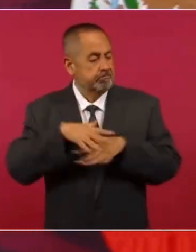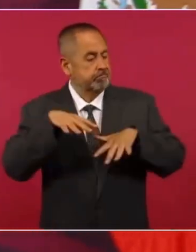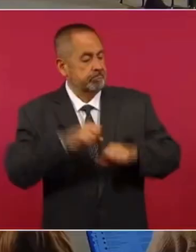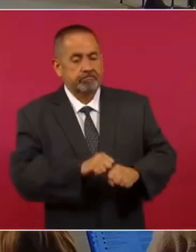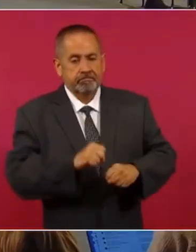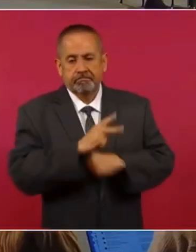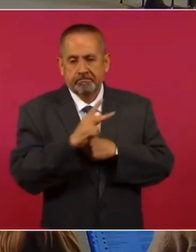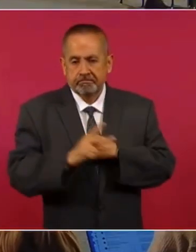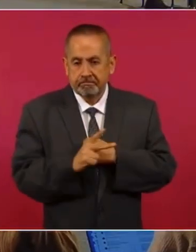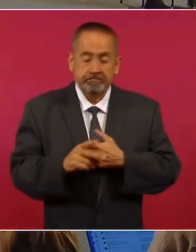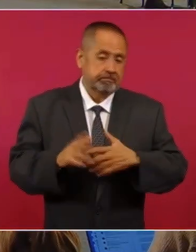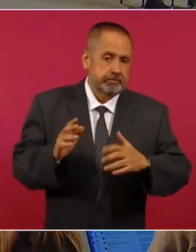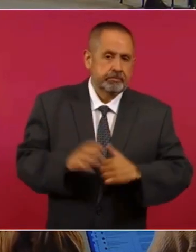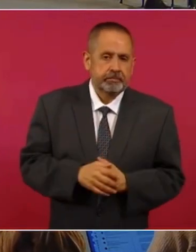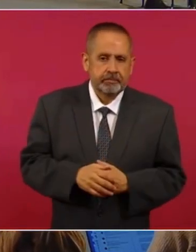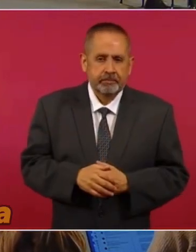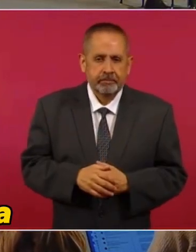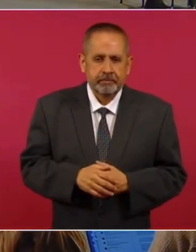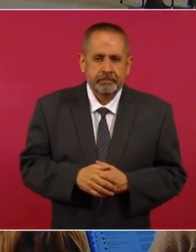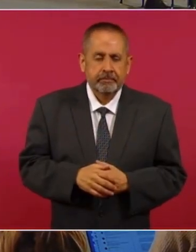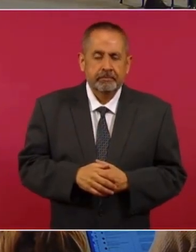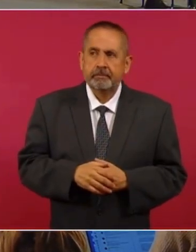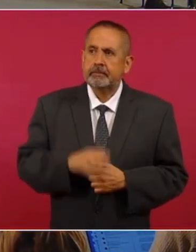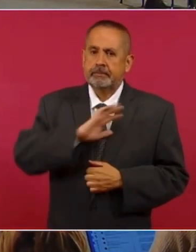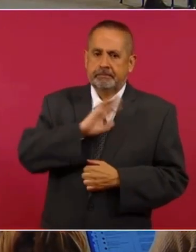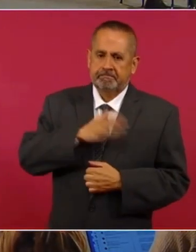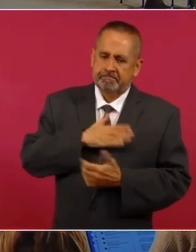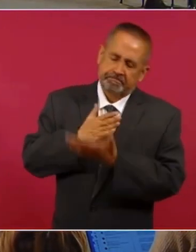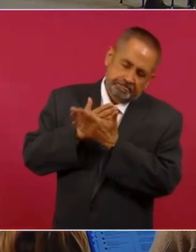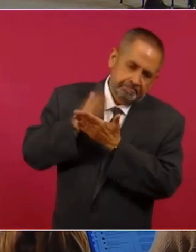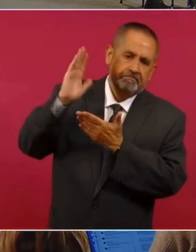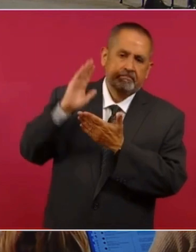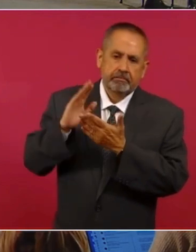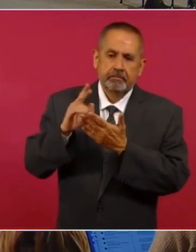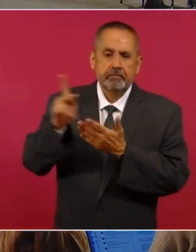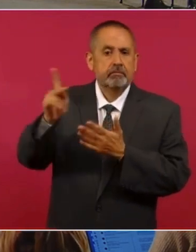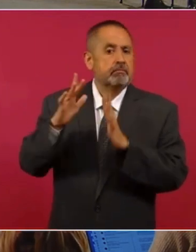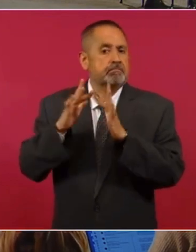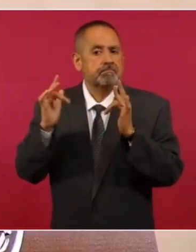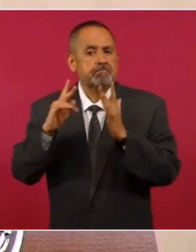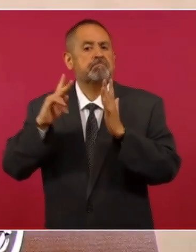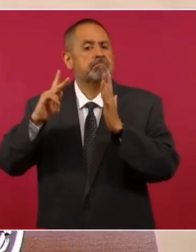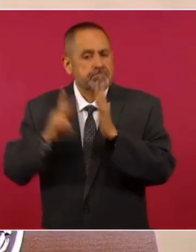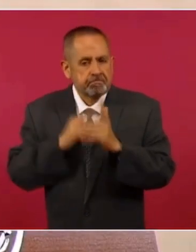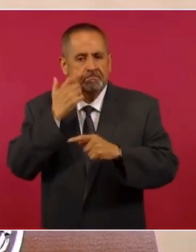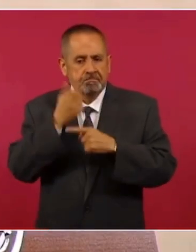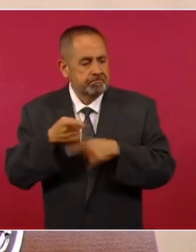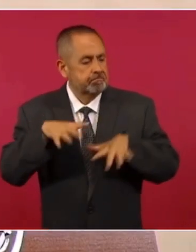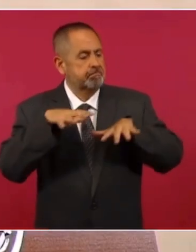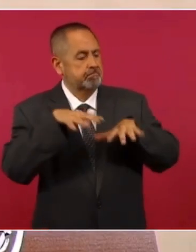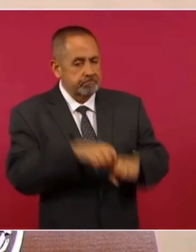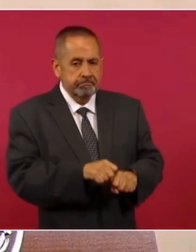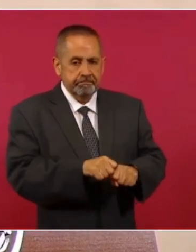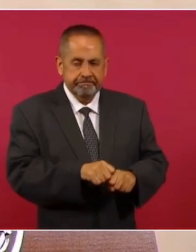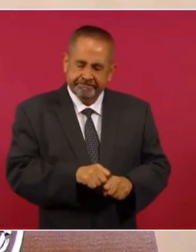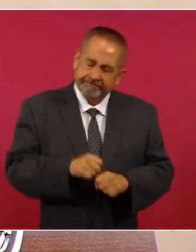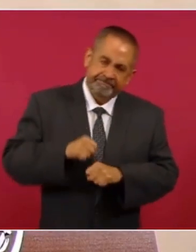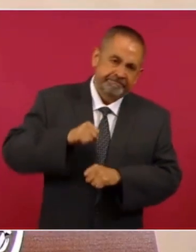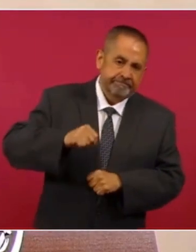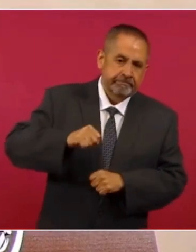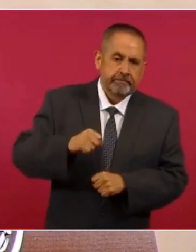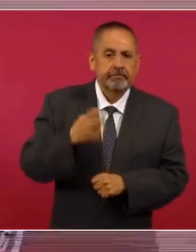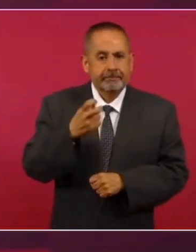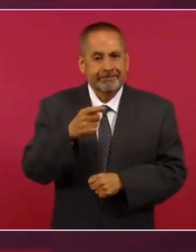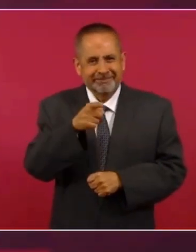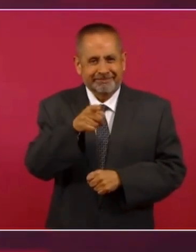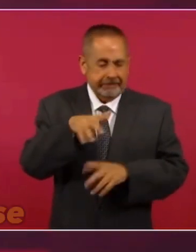país. Ya nos habíamos liberado de España, pero querían de nuevo volvernos colonia. Entonces, en